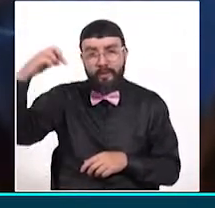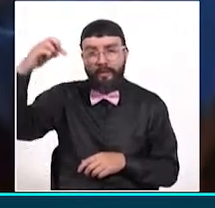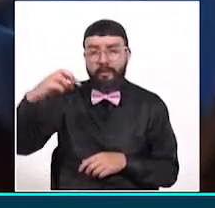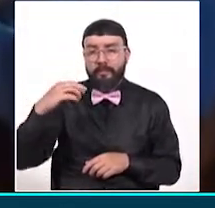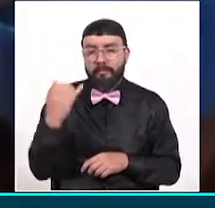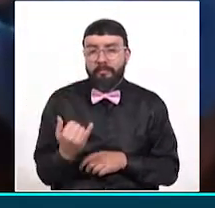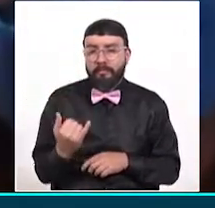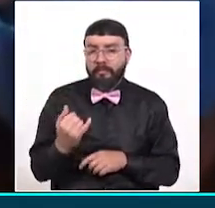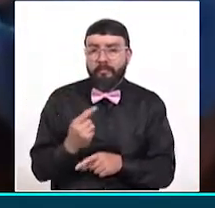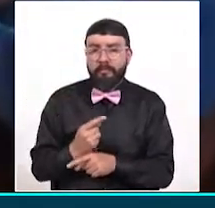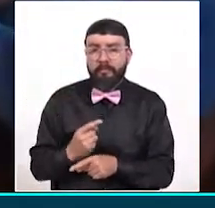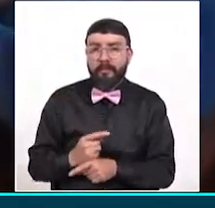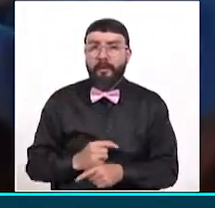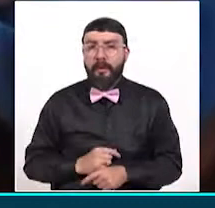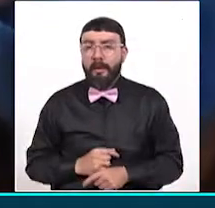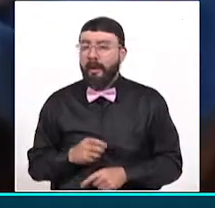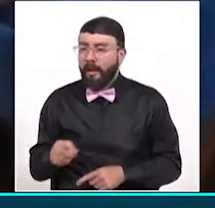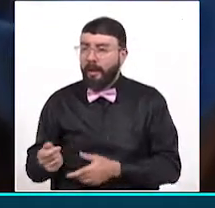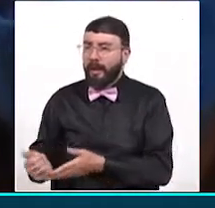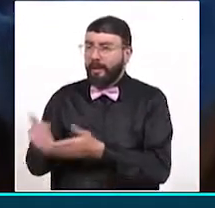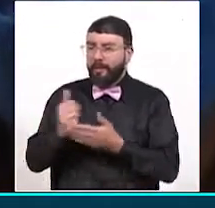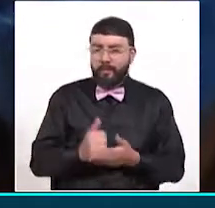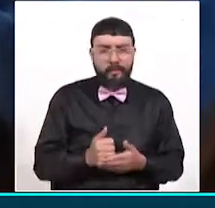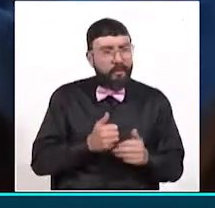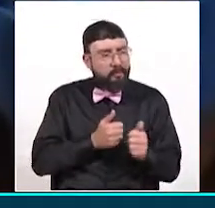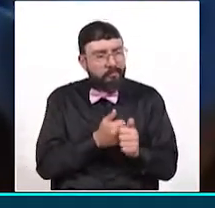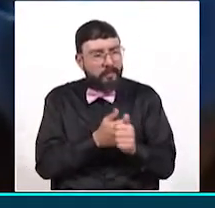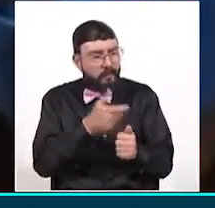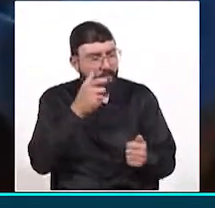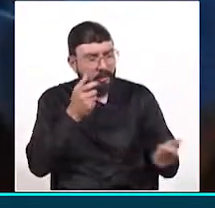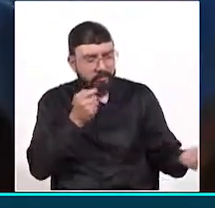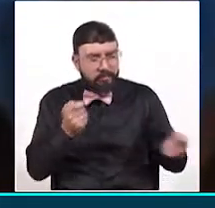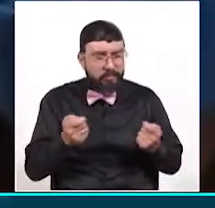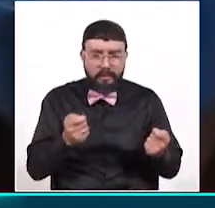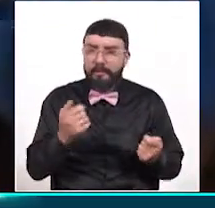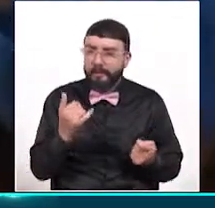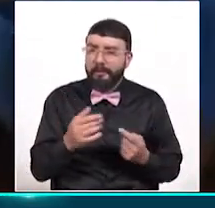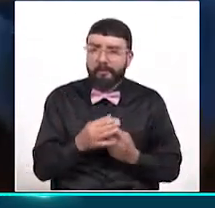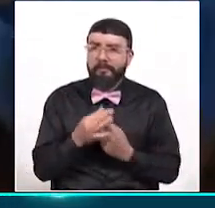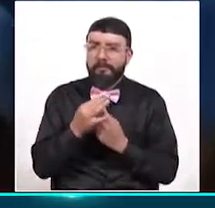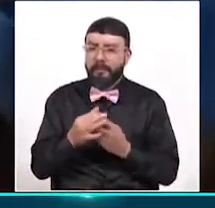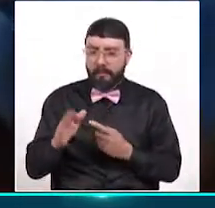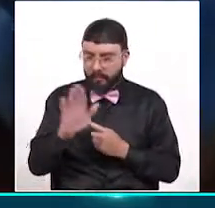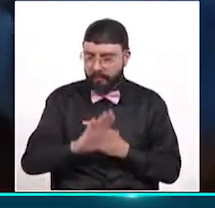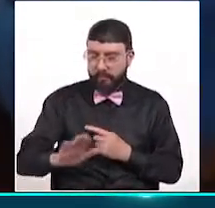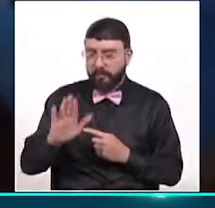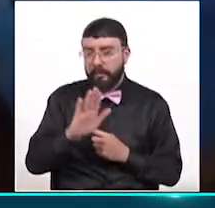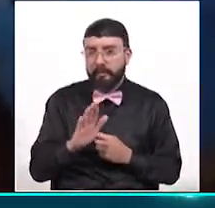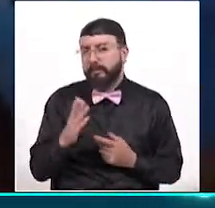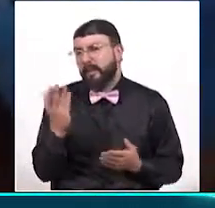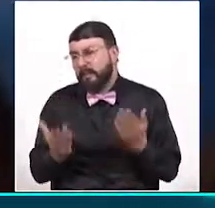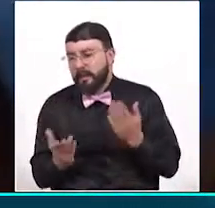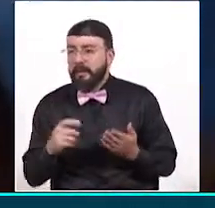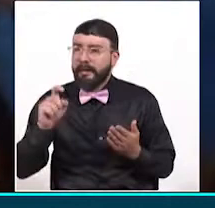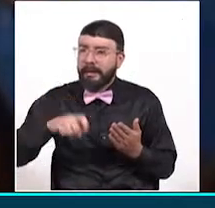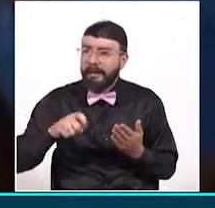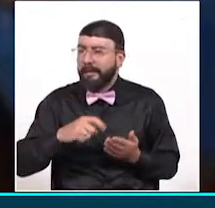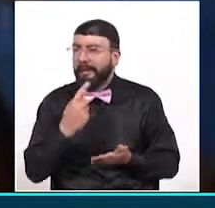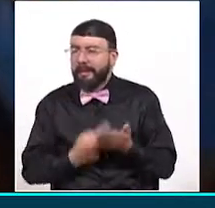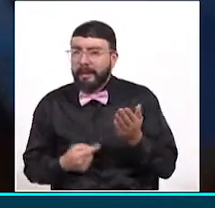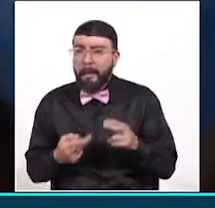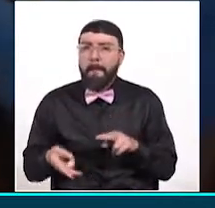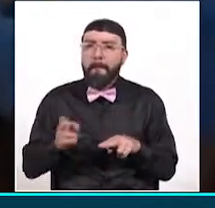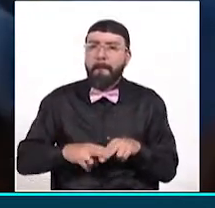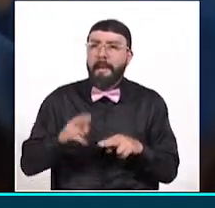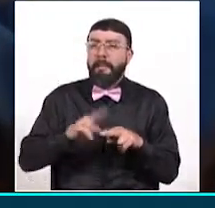asistencia técnica, en cultivos transitorios, en cultivos permanentes, y en general lo que se vaya presentando en la necesidad de